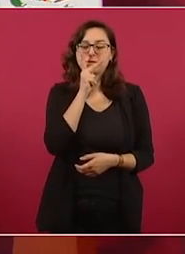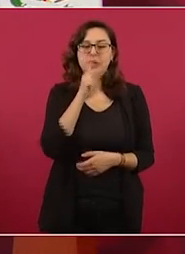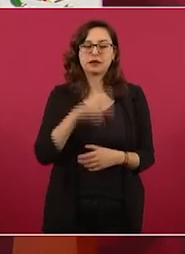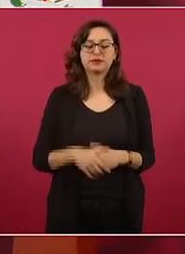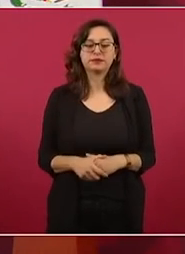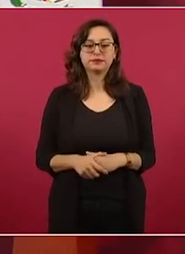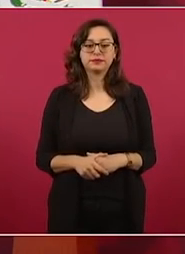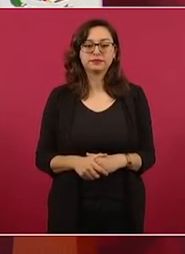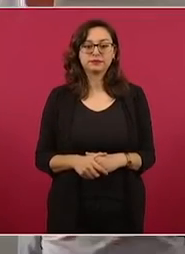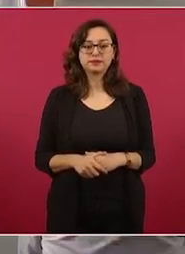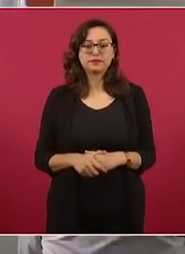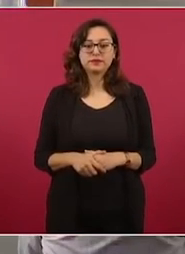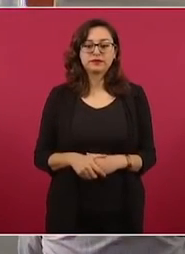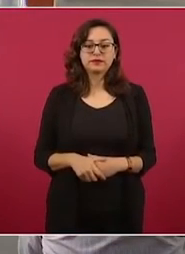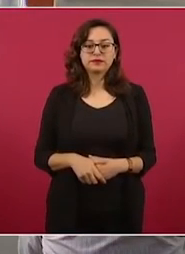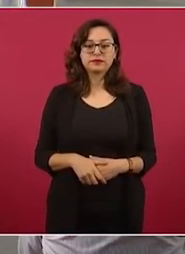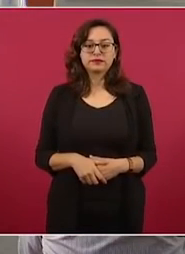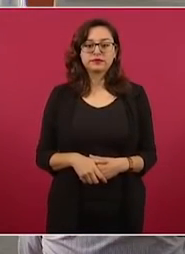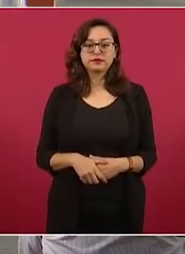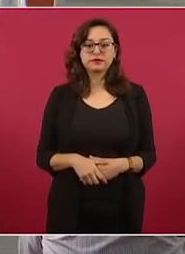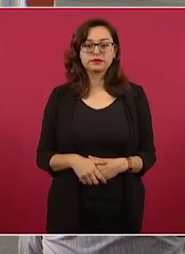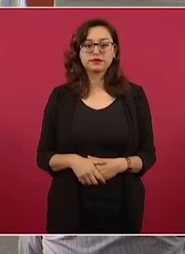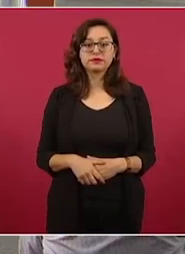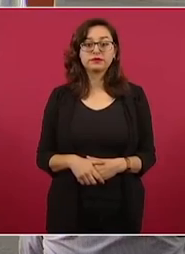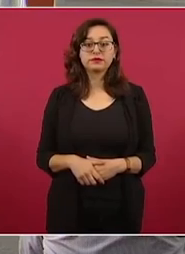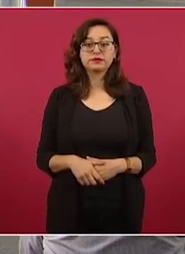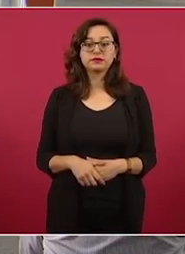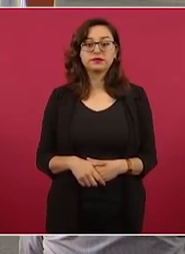Ferriz de Com.